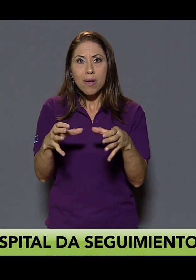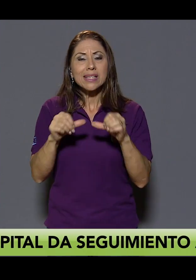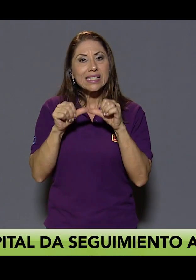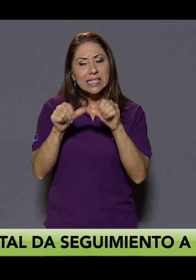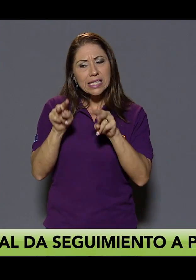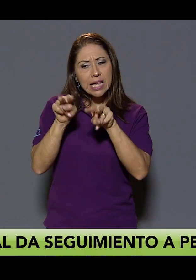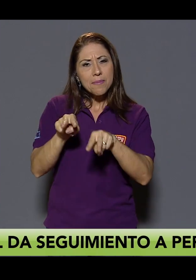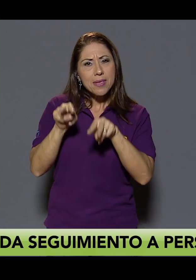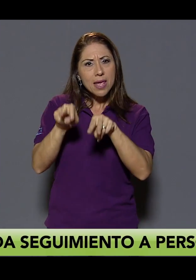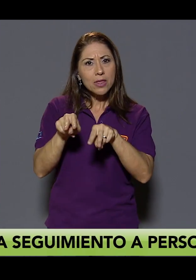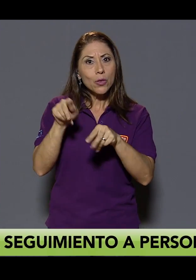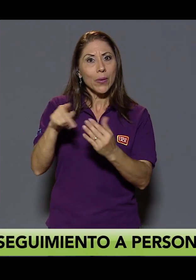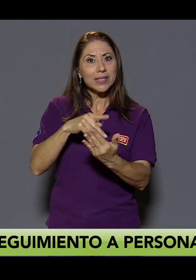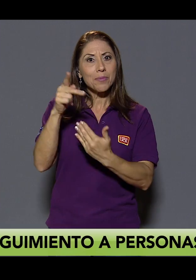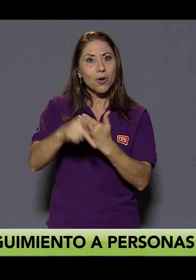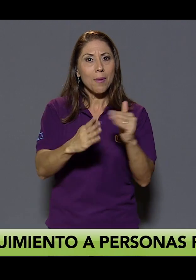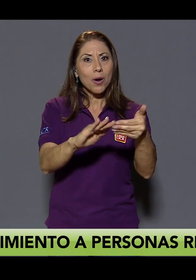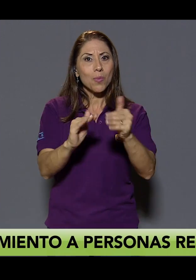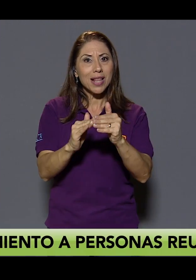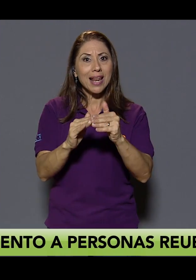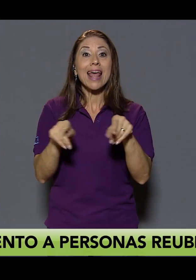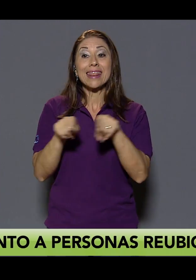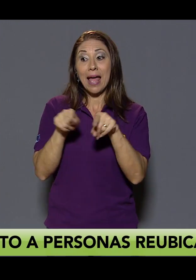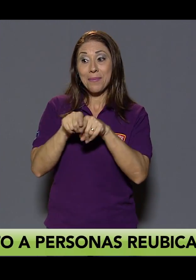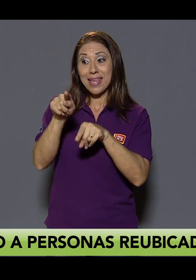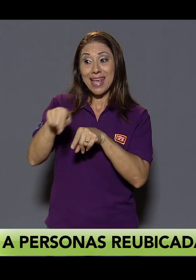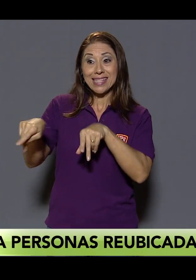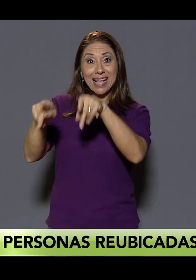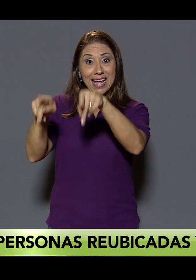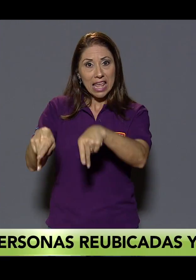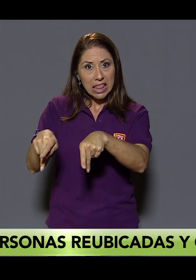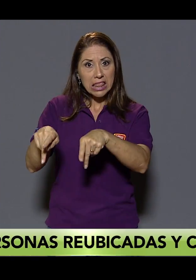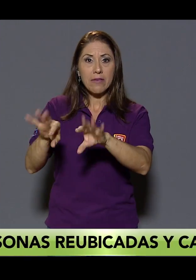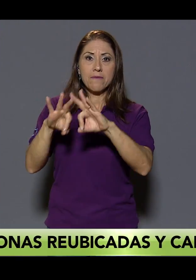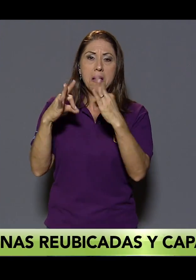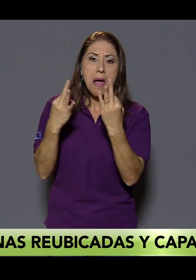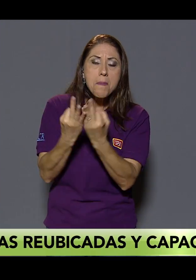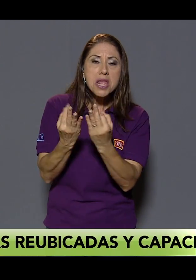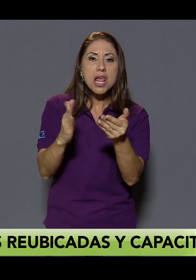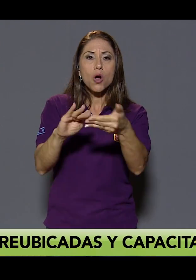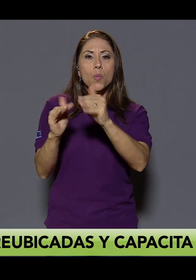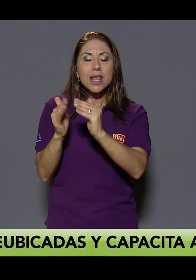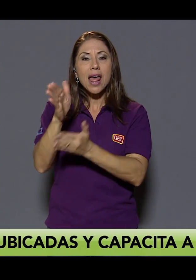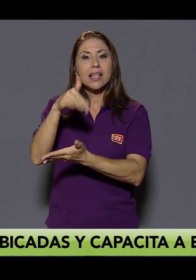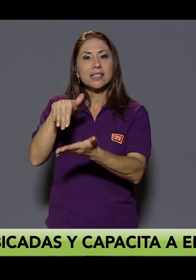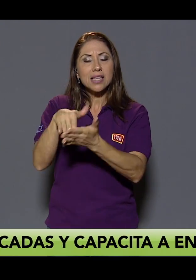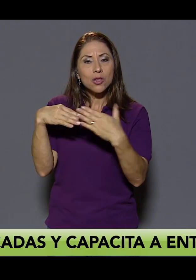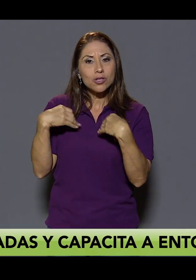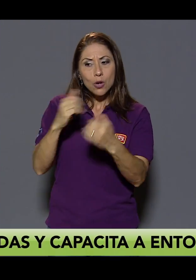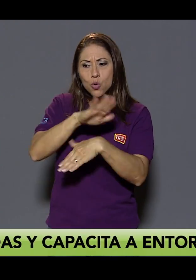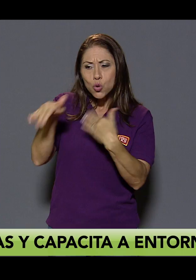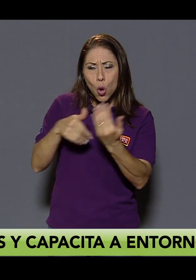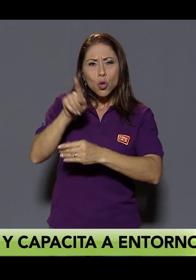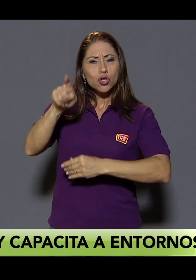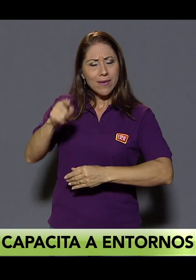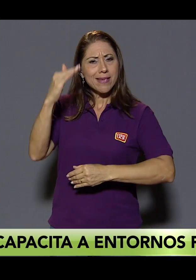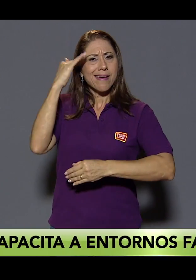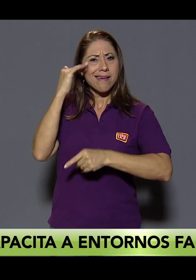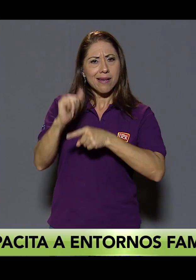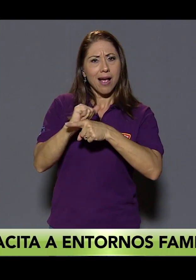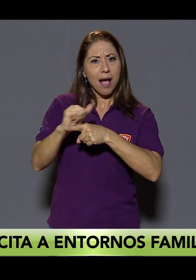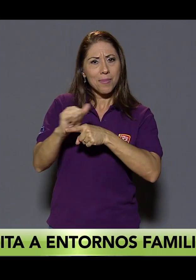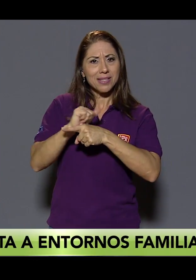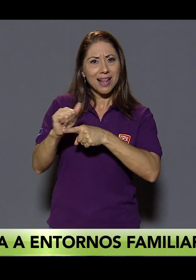seguimiento a este programa comunitario que incluye capacitar también a la gente que la va a rodear, a la comunidad,